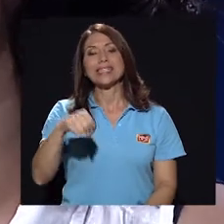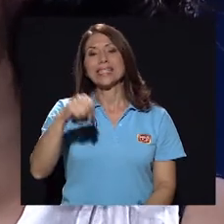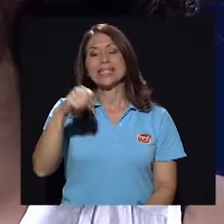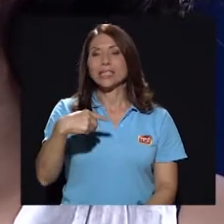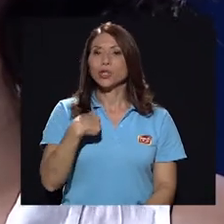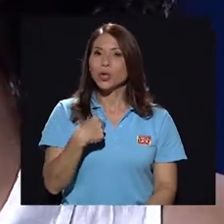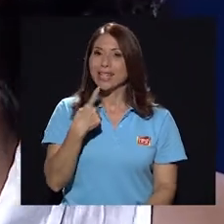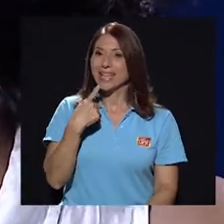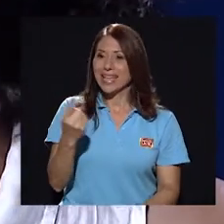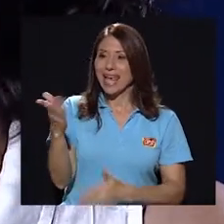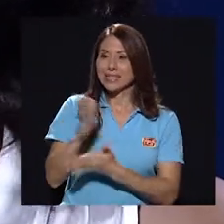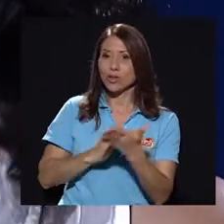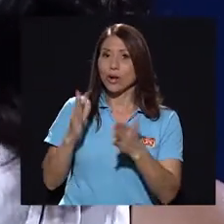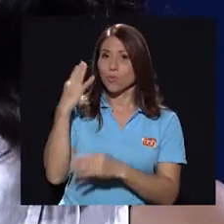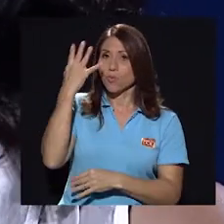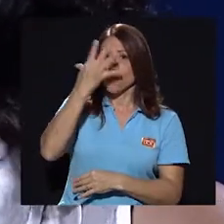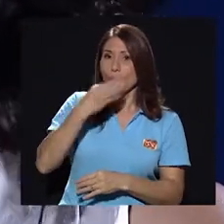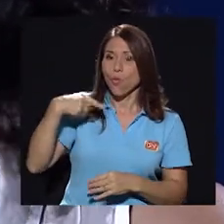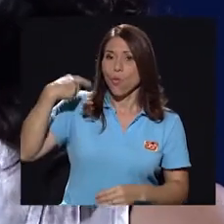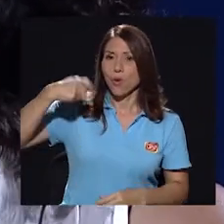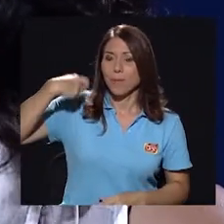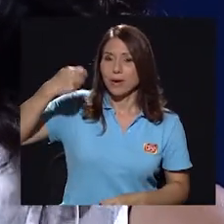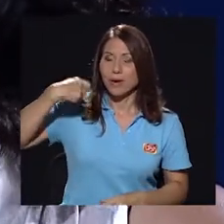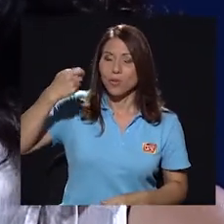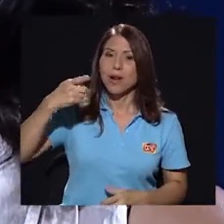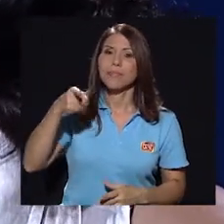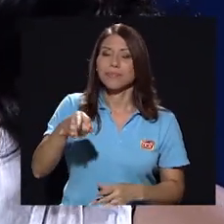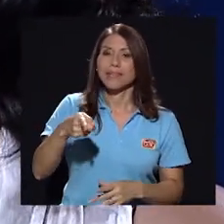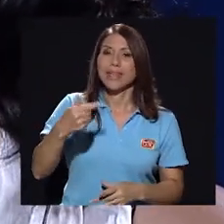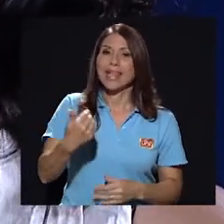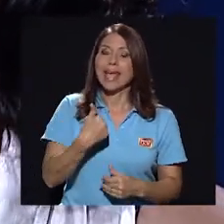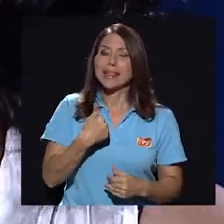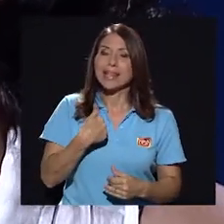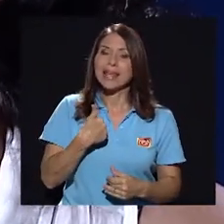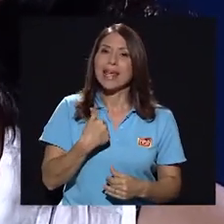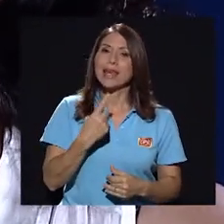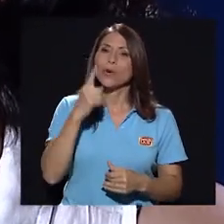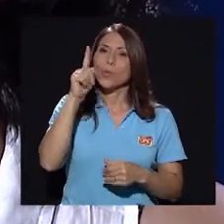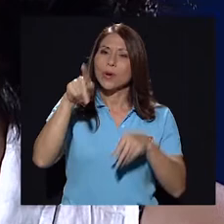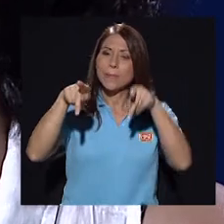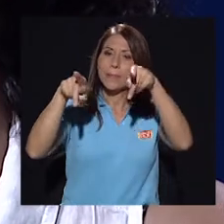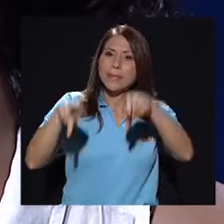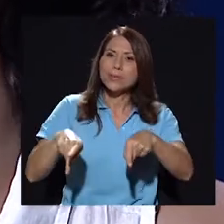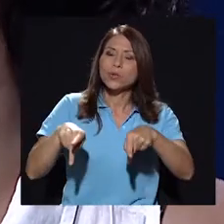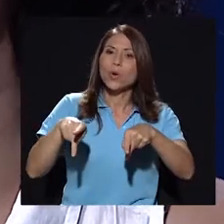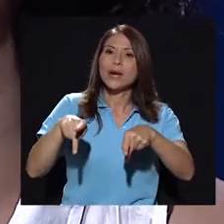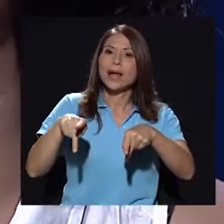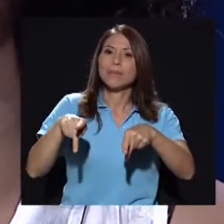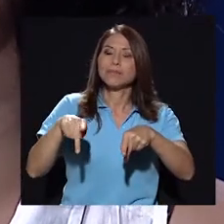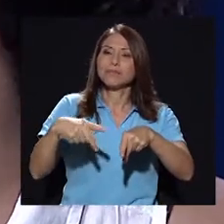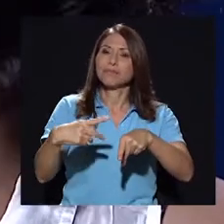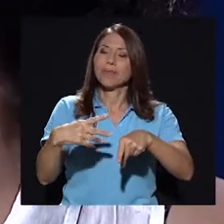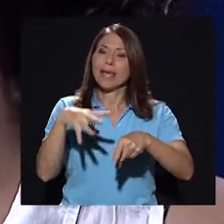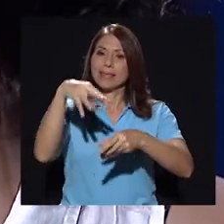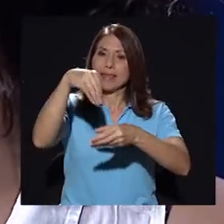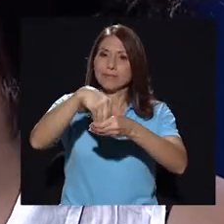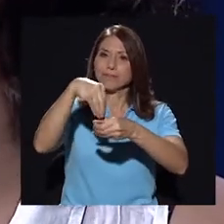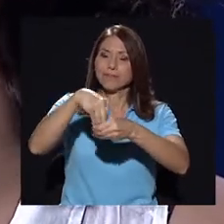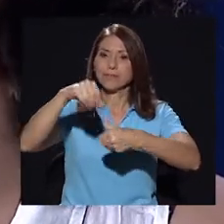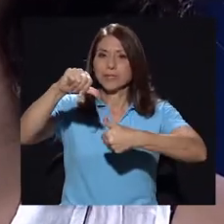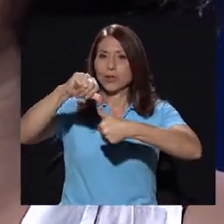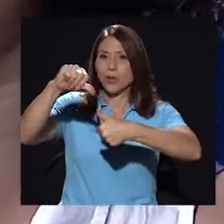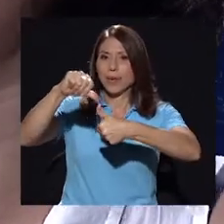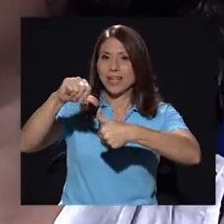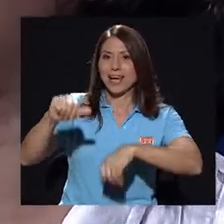diría que eso es como algo muy bonito que tiene la película, que al tener una persona de Centroamérica,